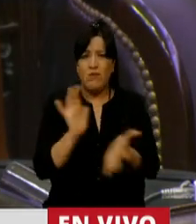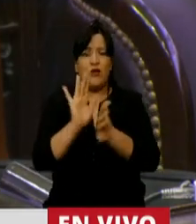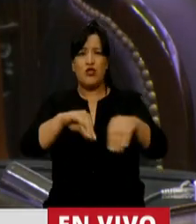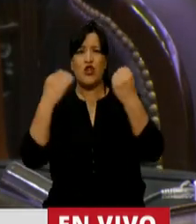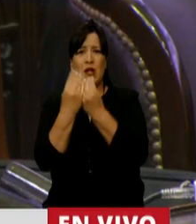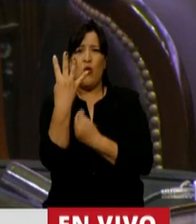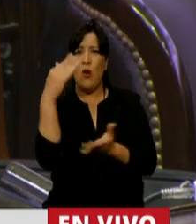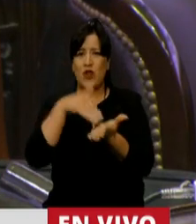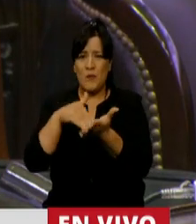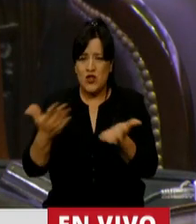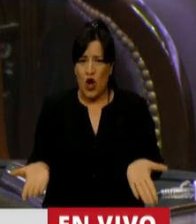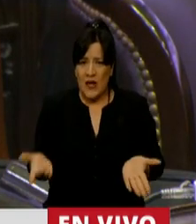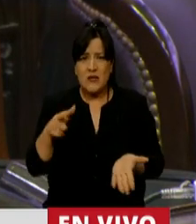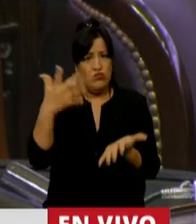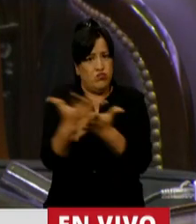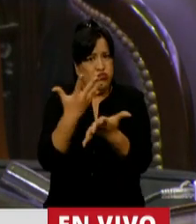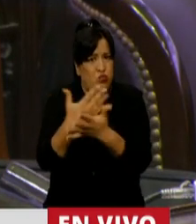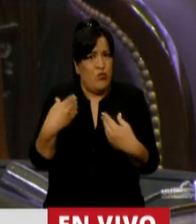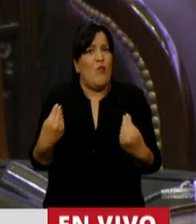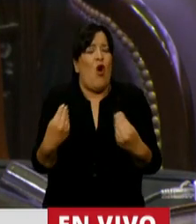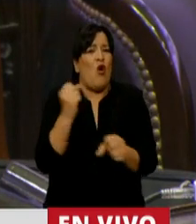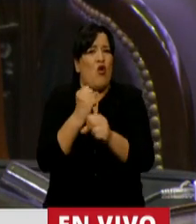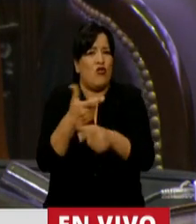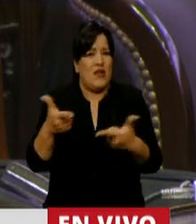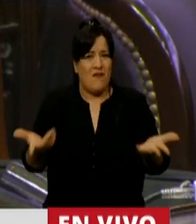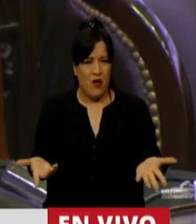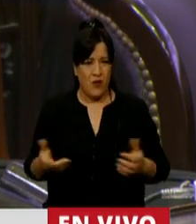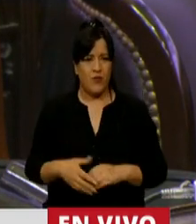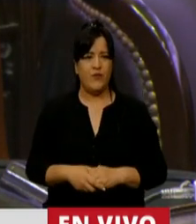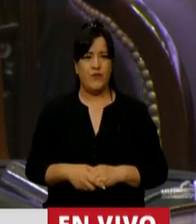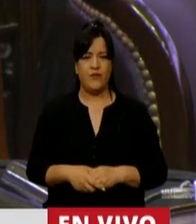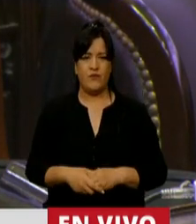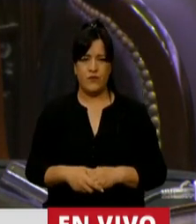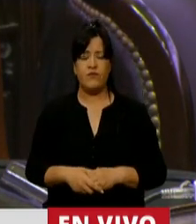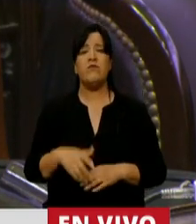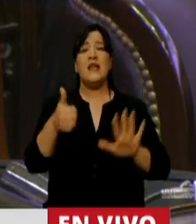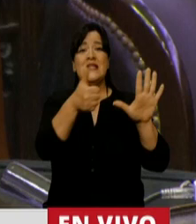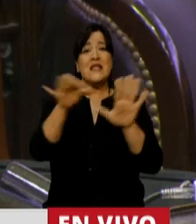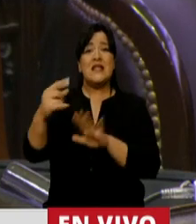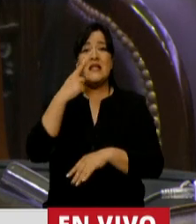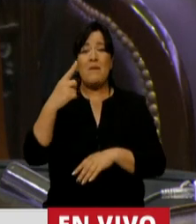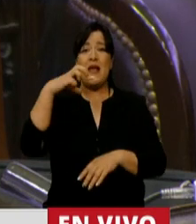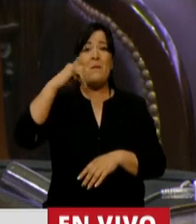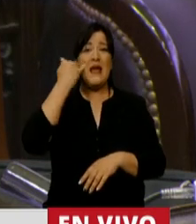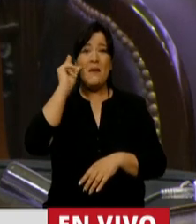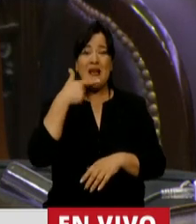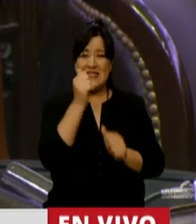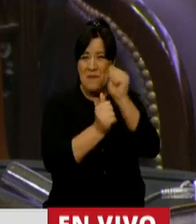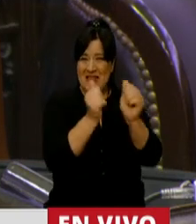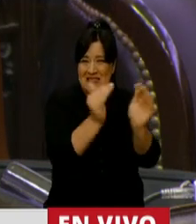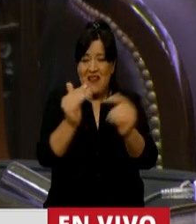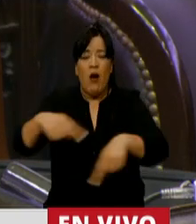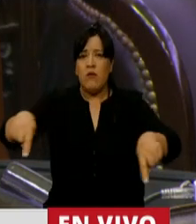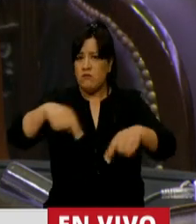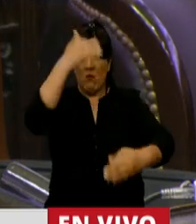que sufren este flagelo. Tenemos más de 60.000 pymes cerradas y más de 100.000